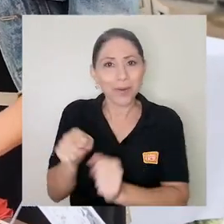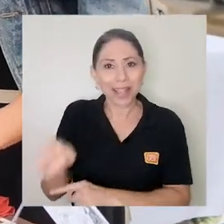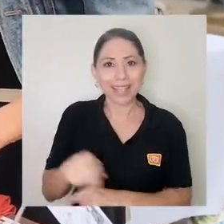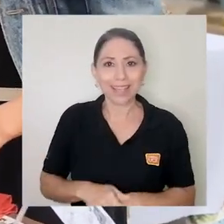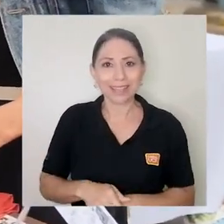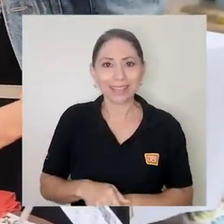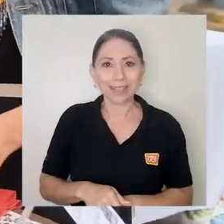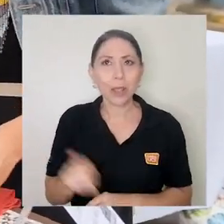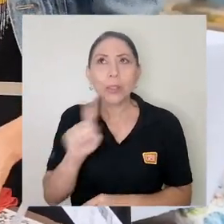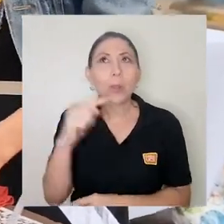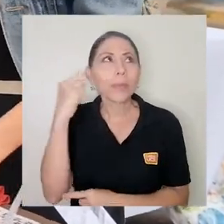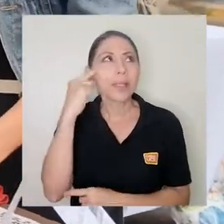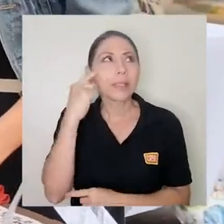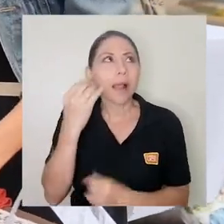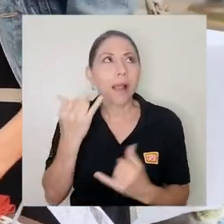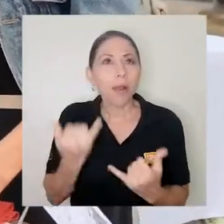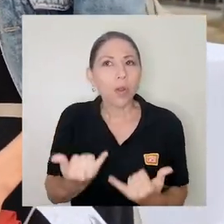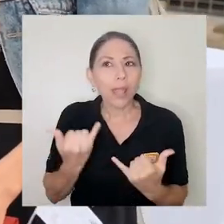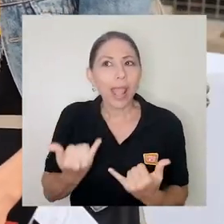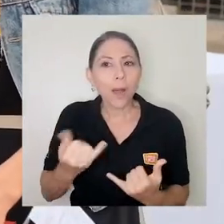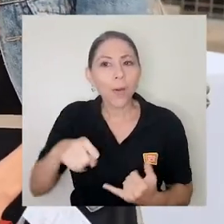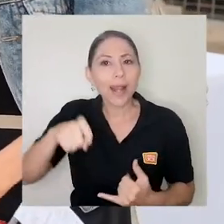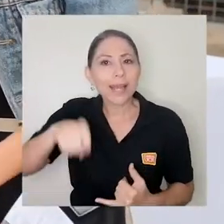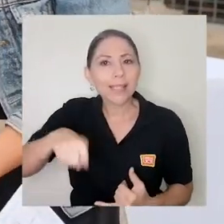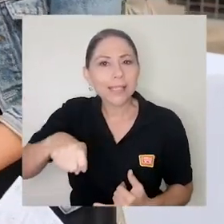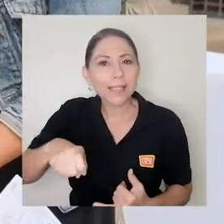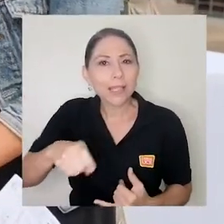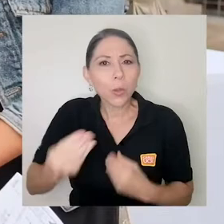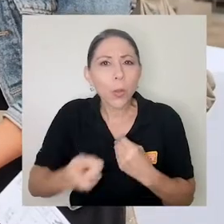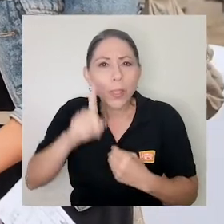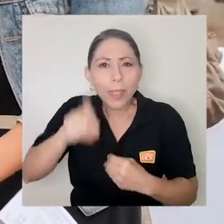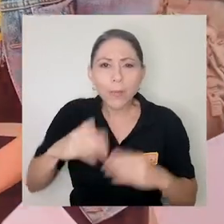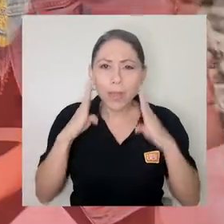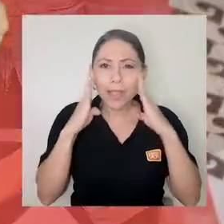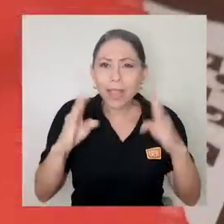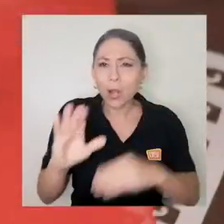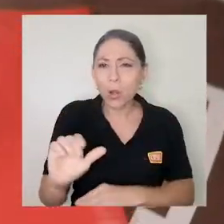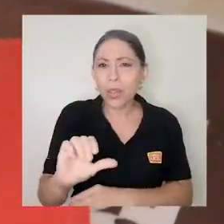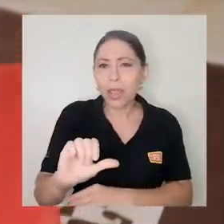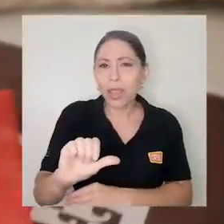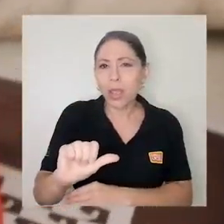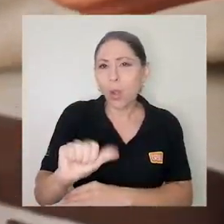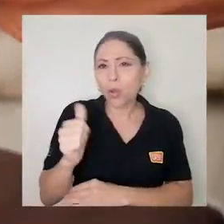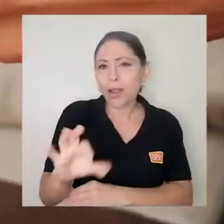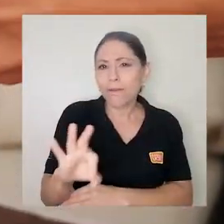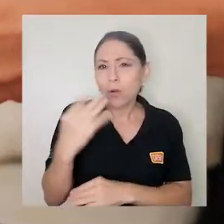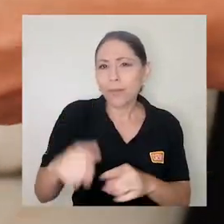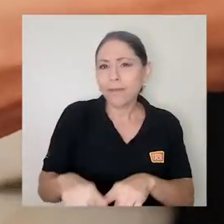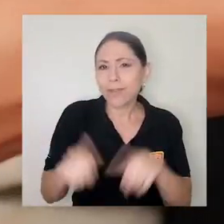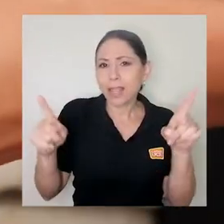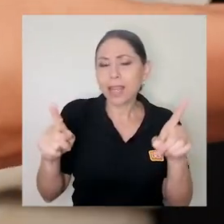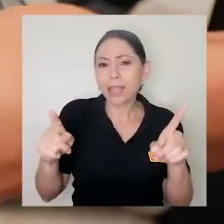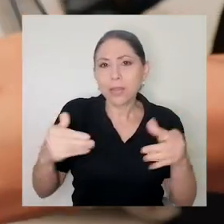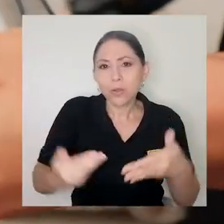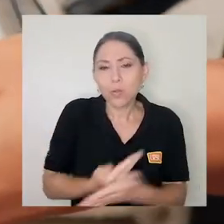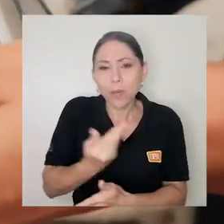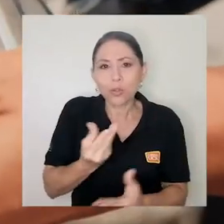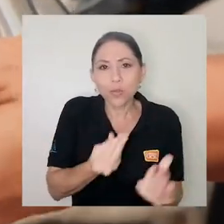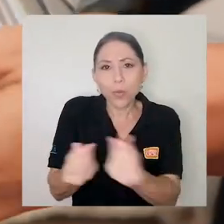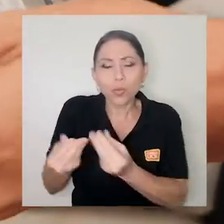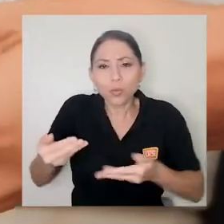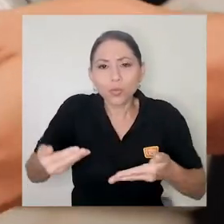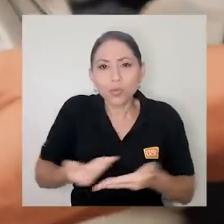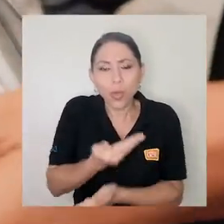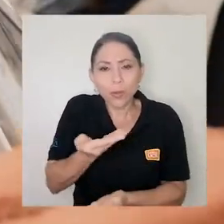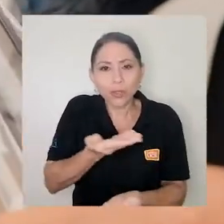cómo puedo atender lo que ahora necesita de otra manera o con nuevos productos o con nuevos servicios, aprovechando las capacidades de la empresa.